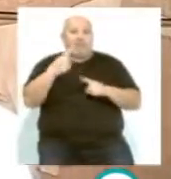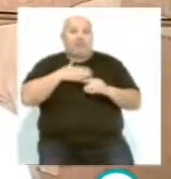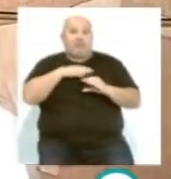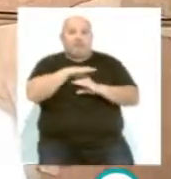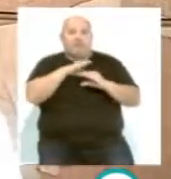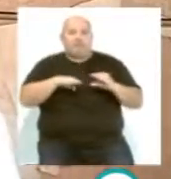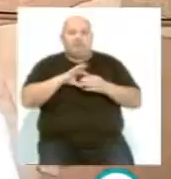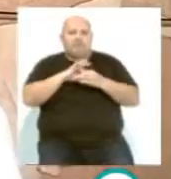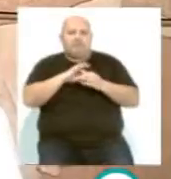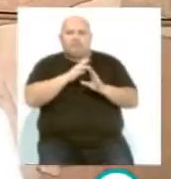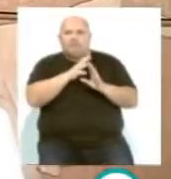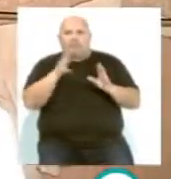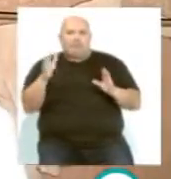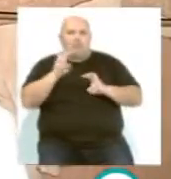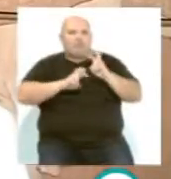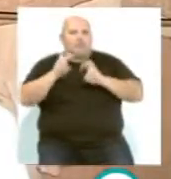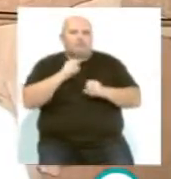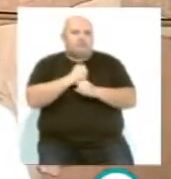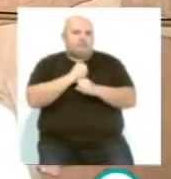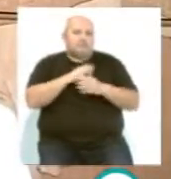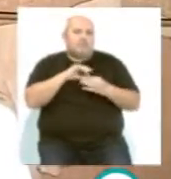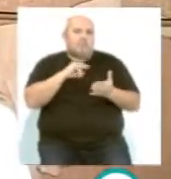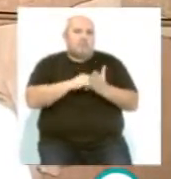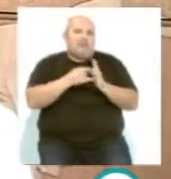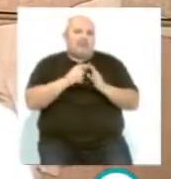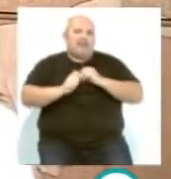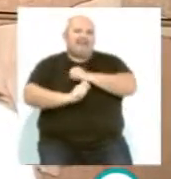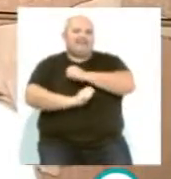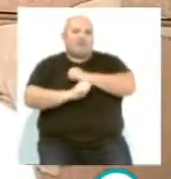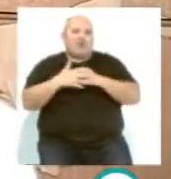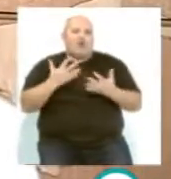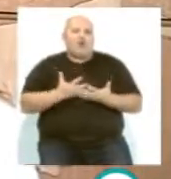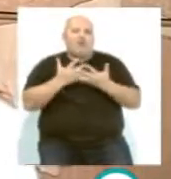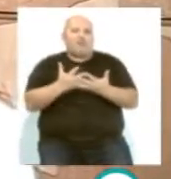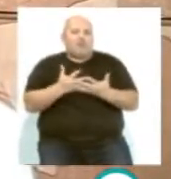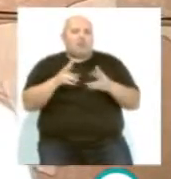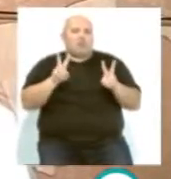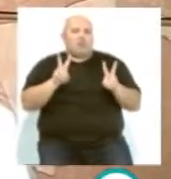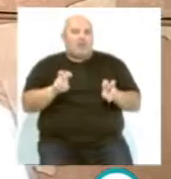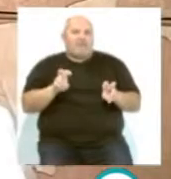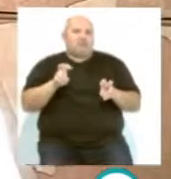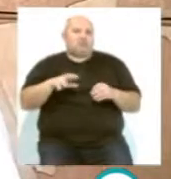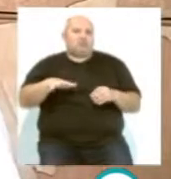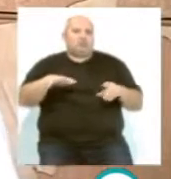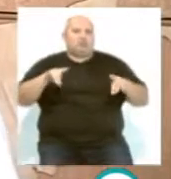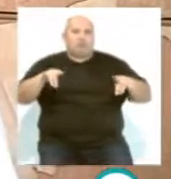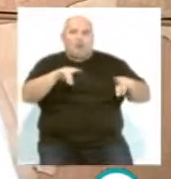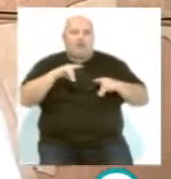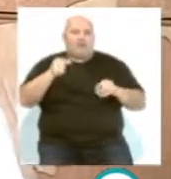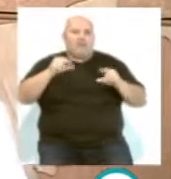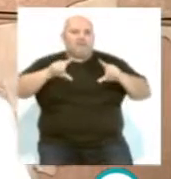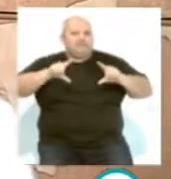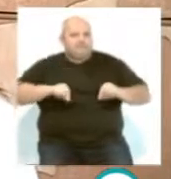Franca desde octubre estamos trabajando en un plan estratégico para ofrecer nuevos suelos y nuevas